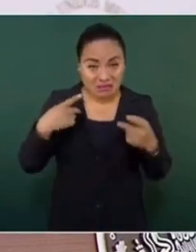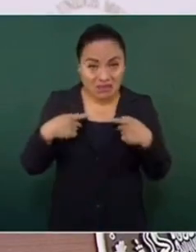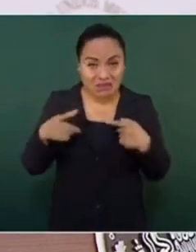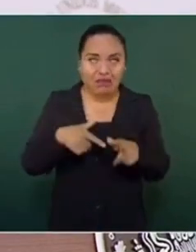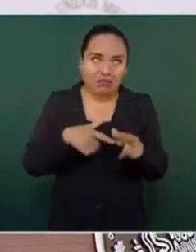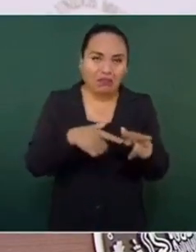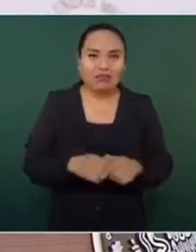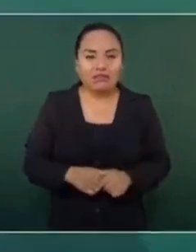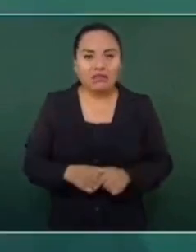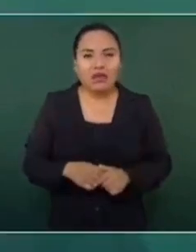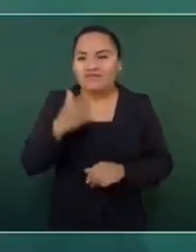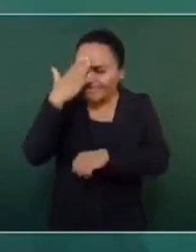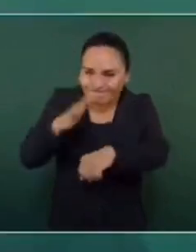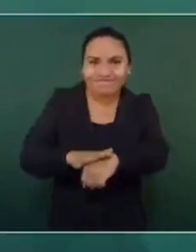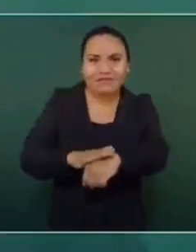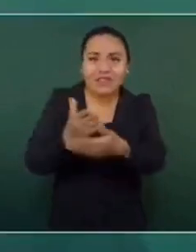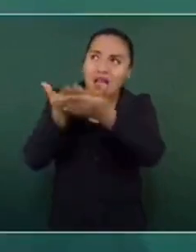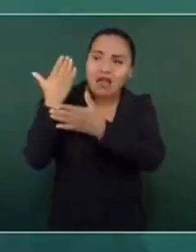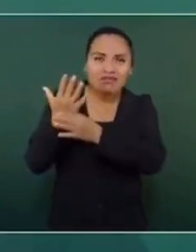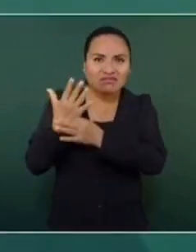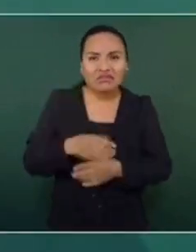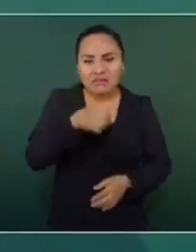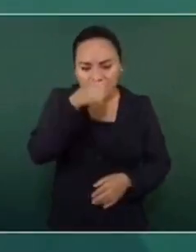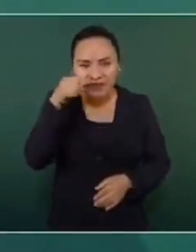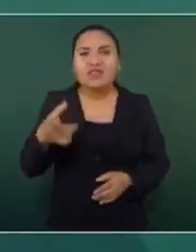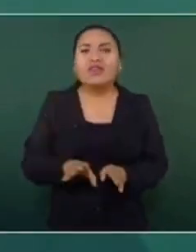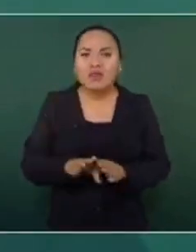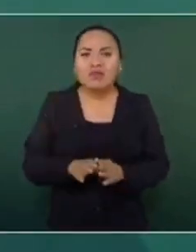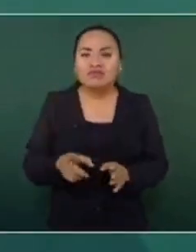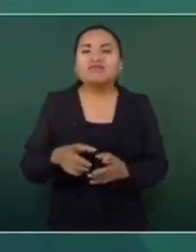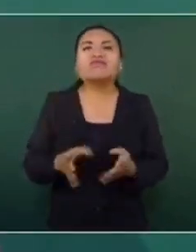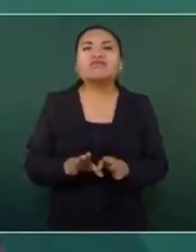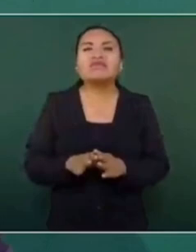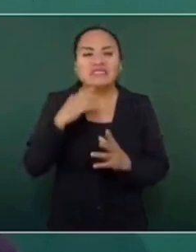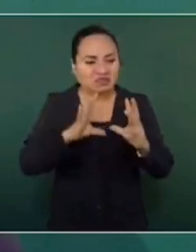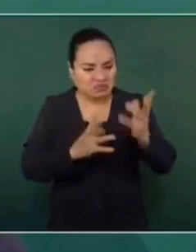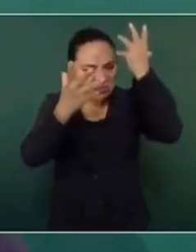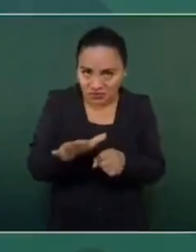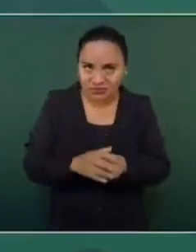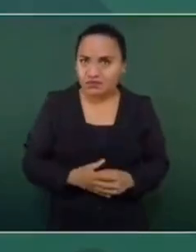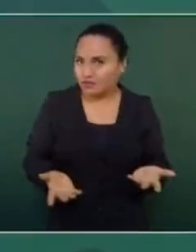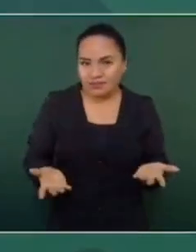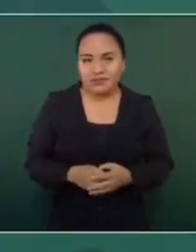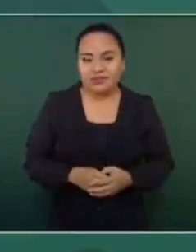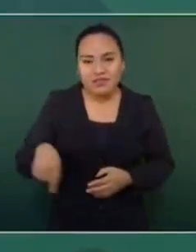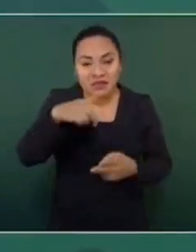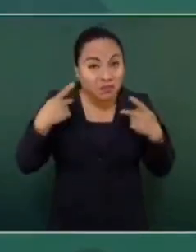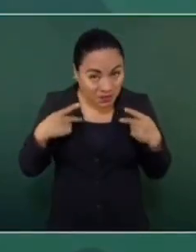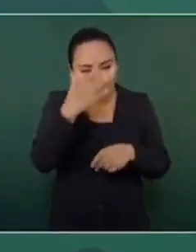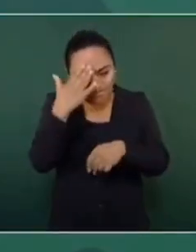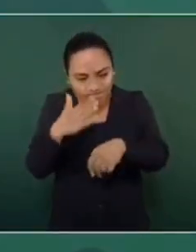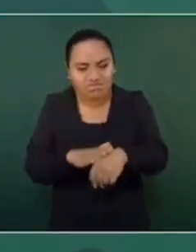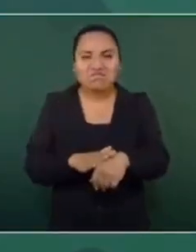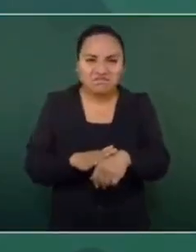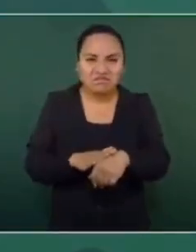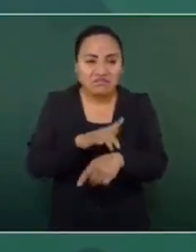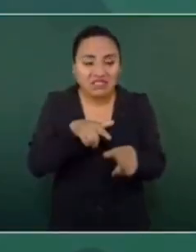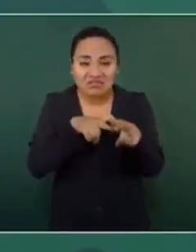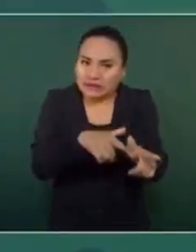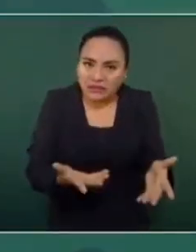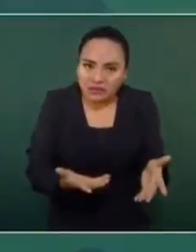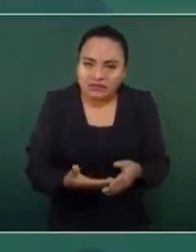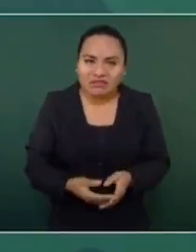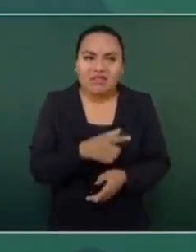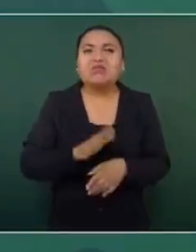decía Juárez. El triunfo de la reacción es moralmente imposible. La gente no quiere el conservadurismo